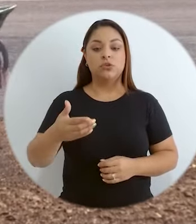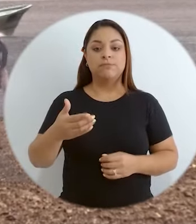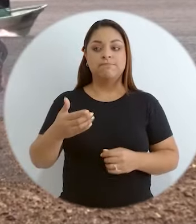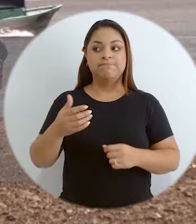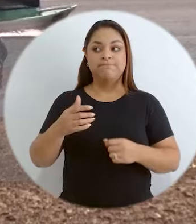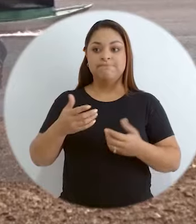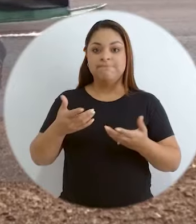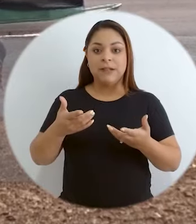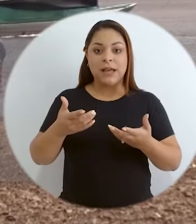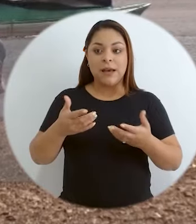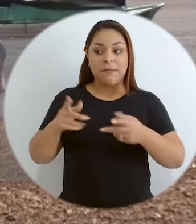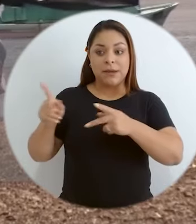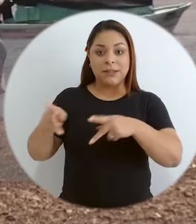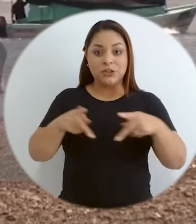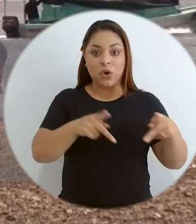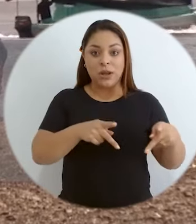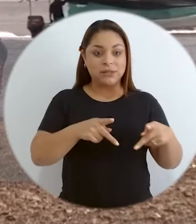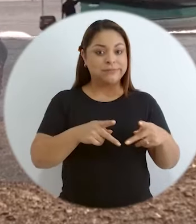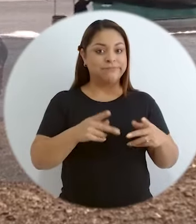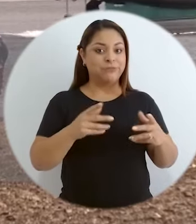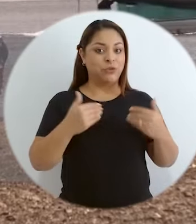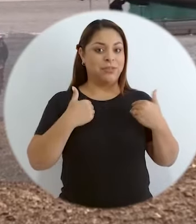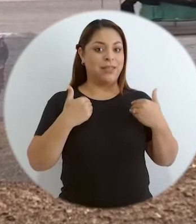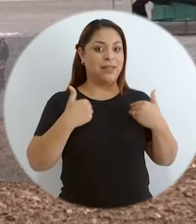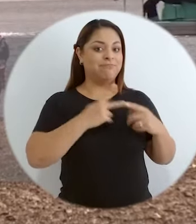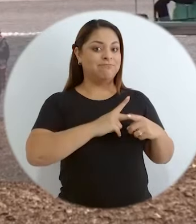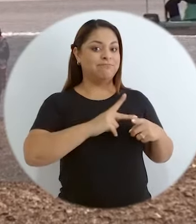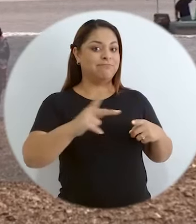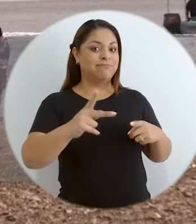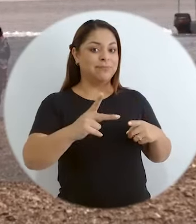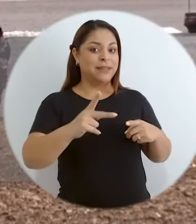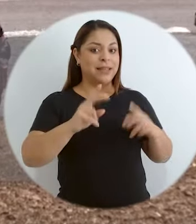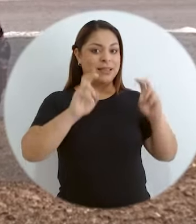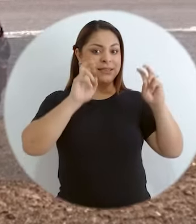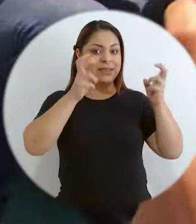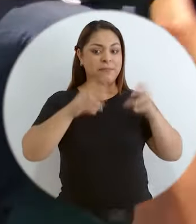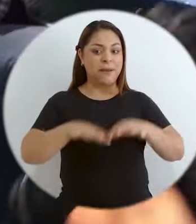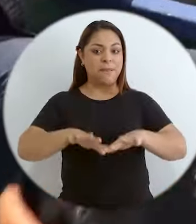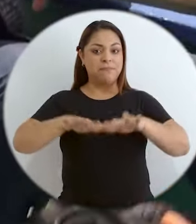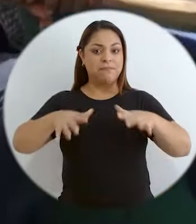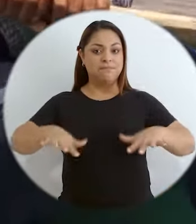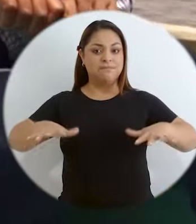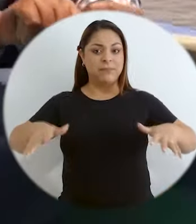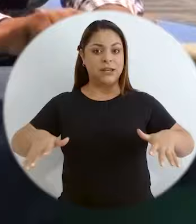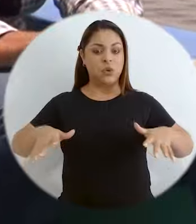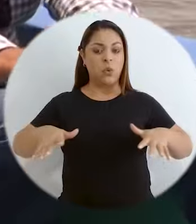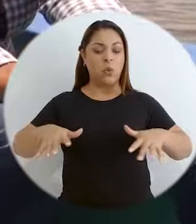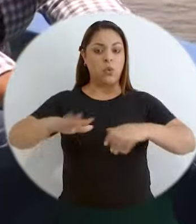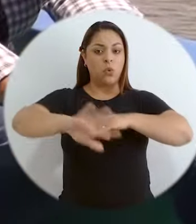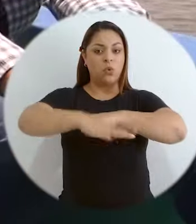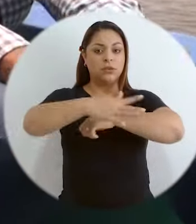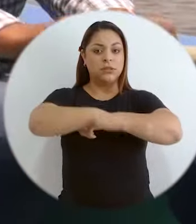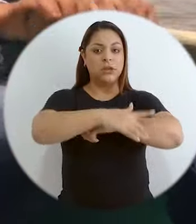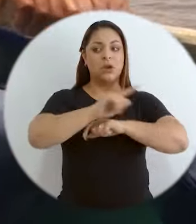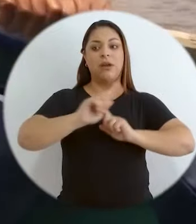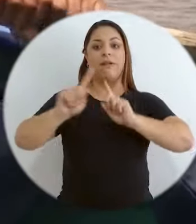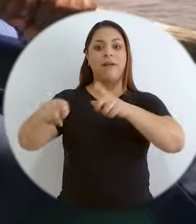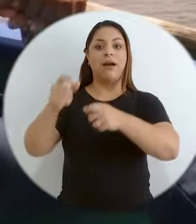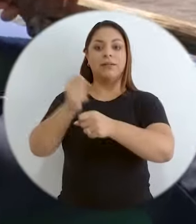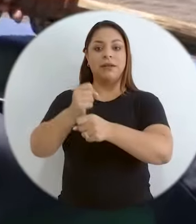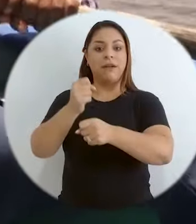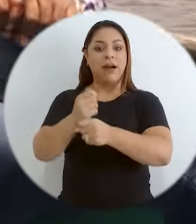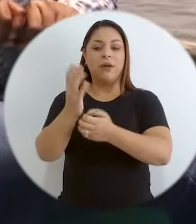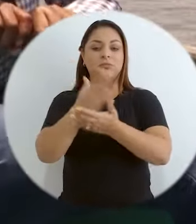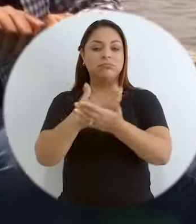migrar ese capital humano que no está bien formado en temas marino-costeros hacia las instituciones y hacia lo que es